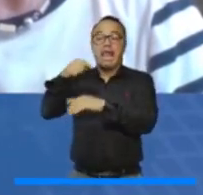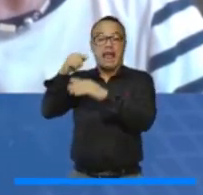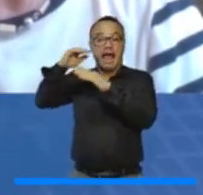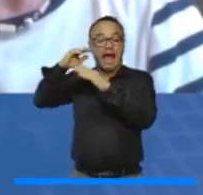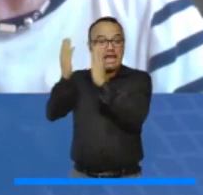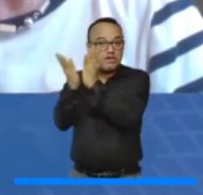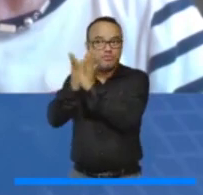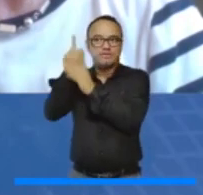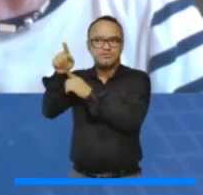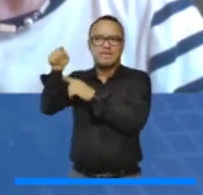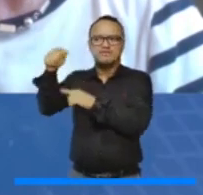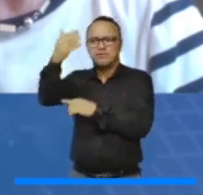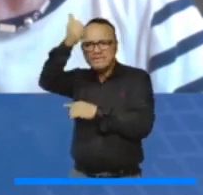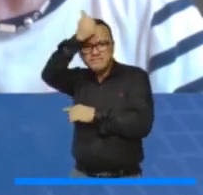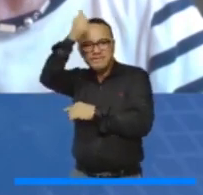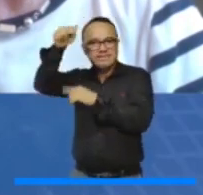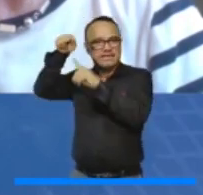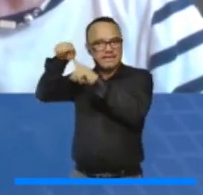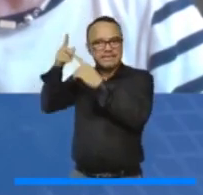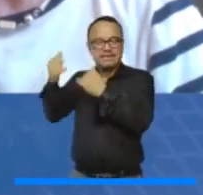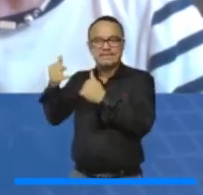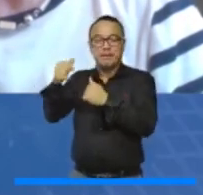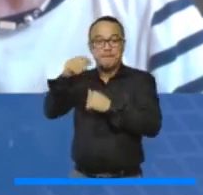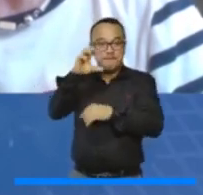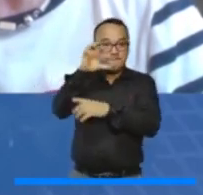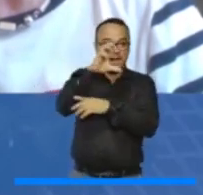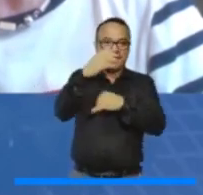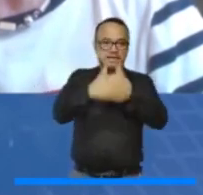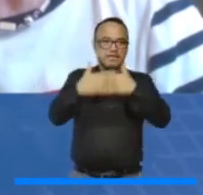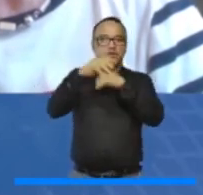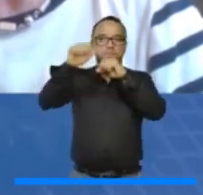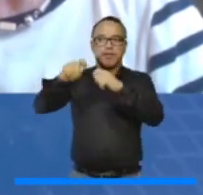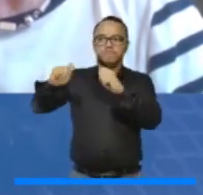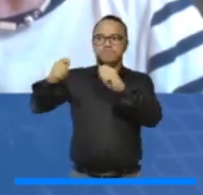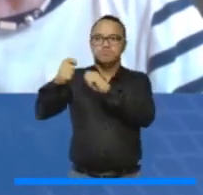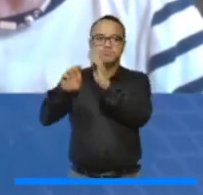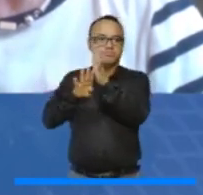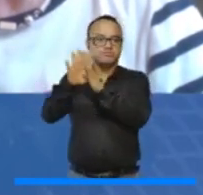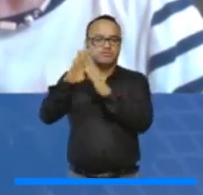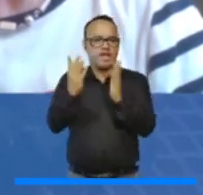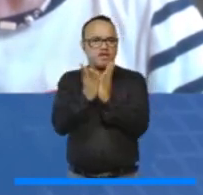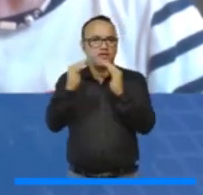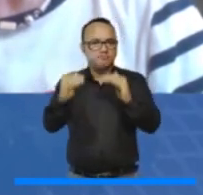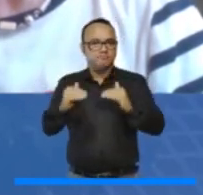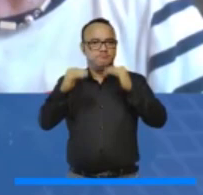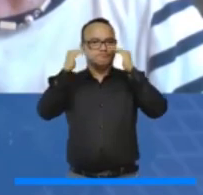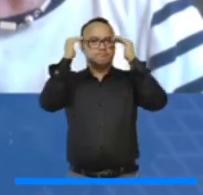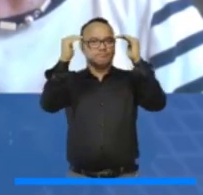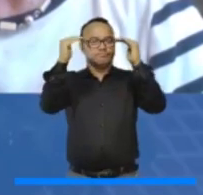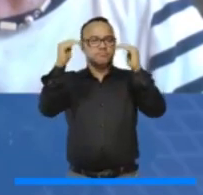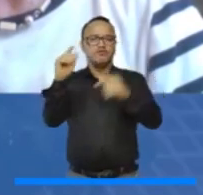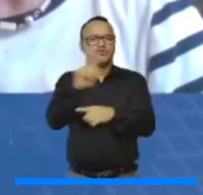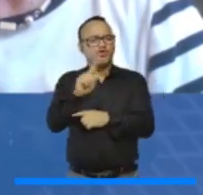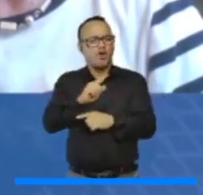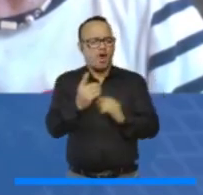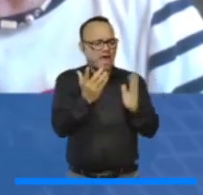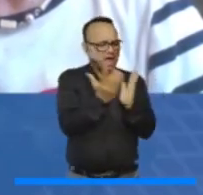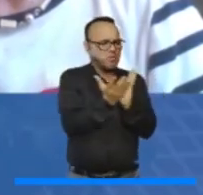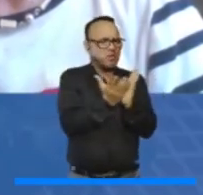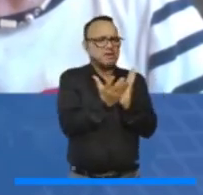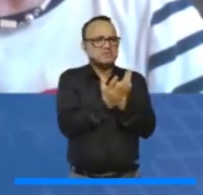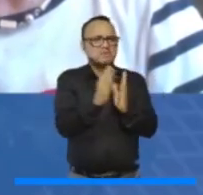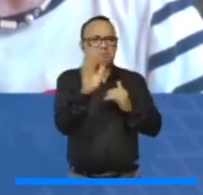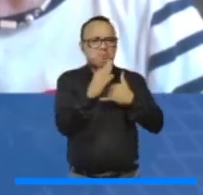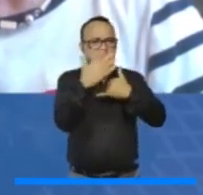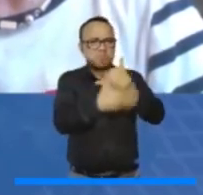para que este país pueda generar los procesos de transformación y desarrollo. Una educación con los más altos estándares de calidad. No la educación que en gran parte